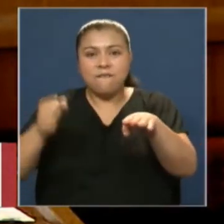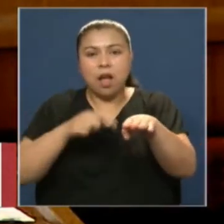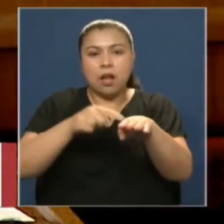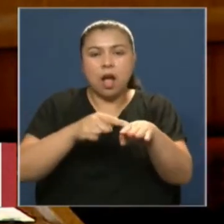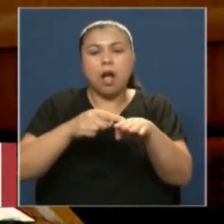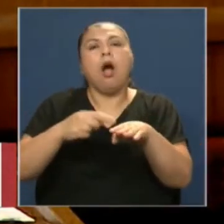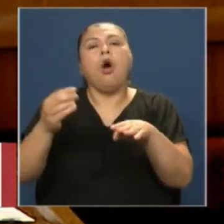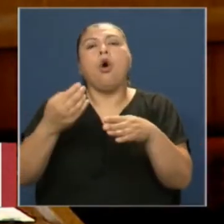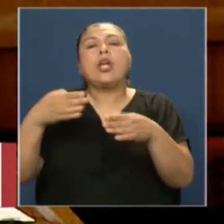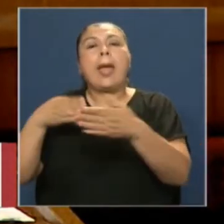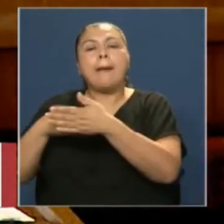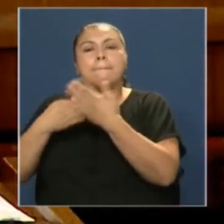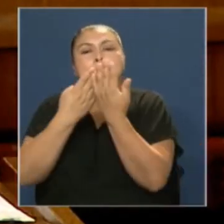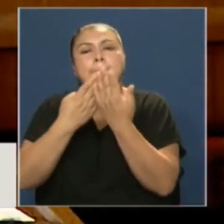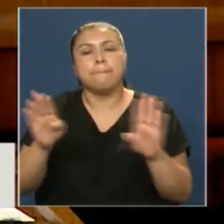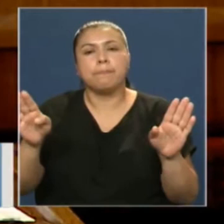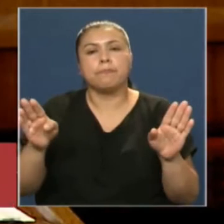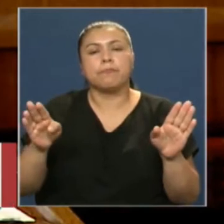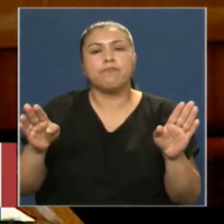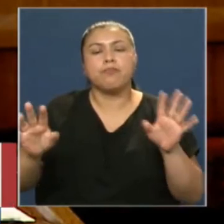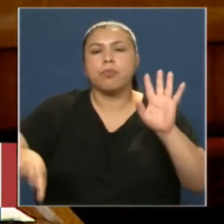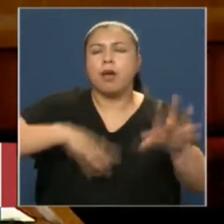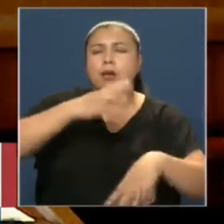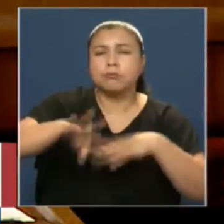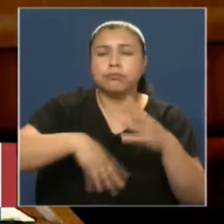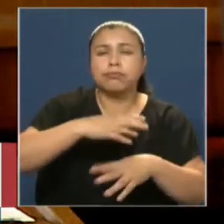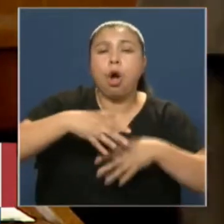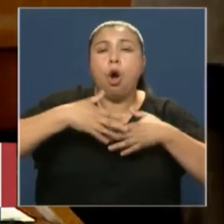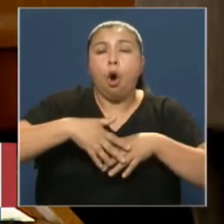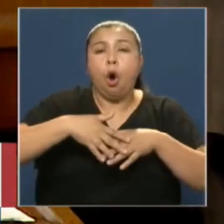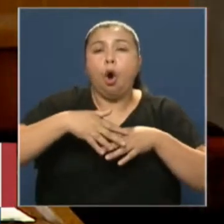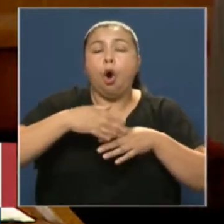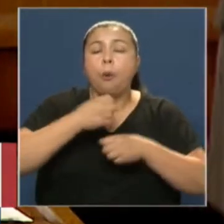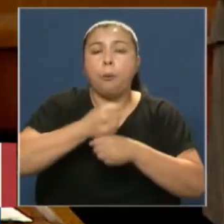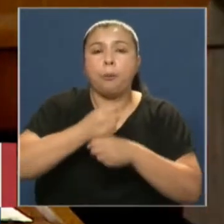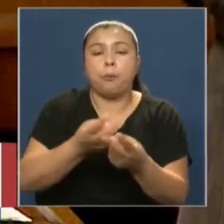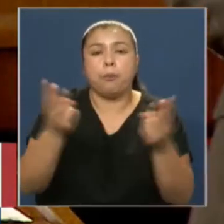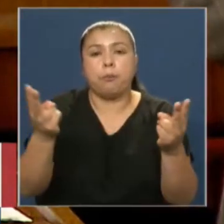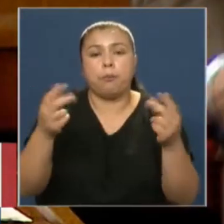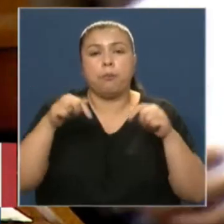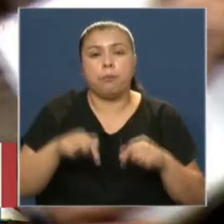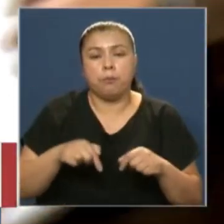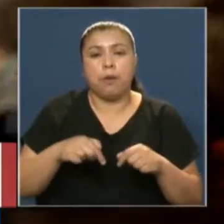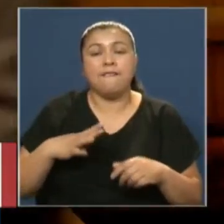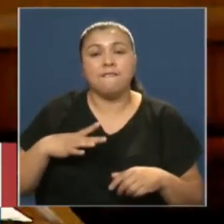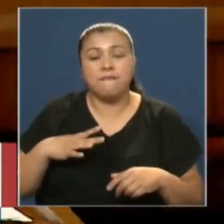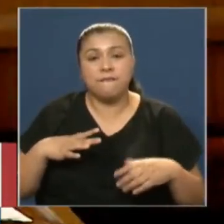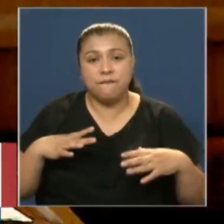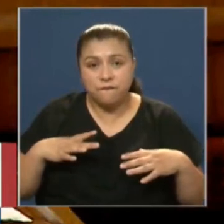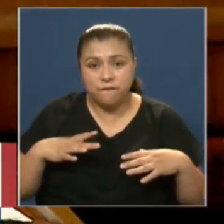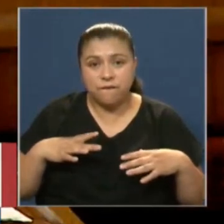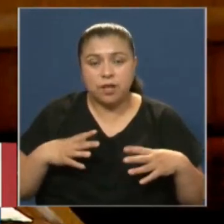libre circulación en casos de conmoción o manifestaciones públicas. Felicito a aquellos senadores de oposición que